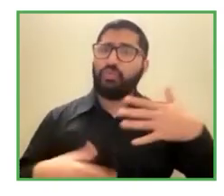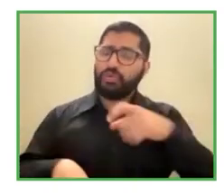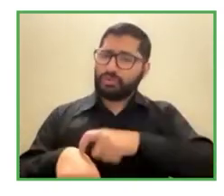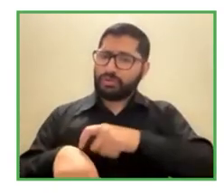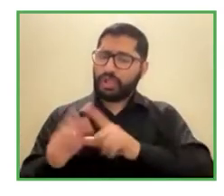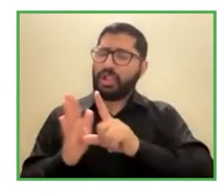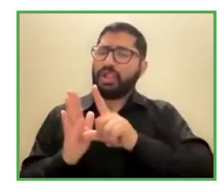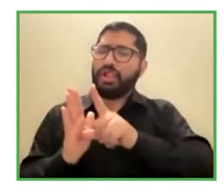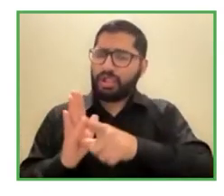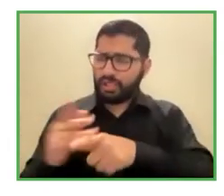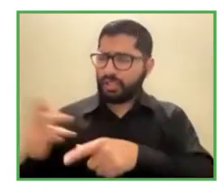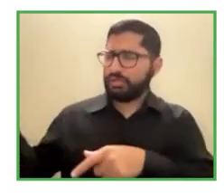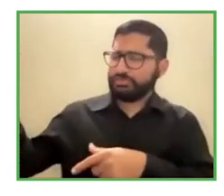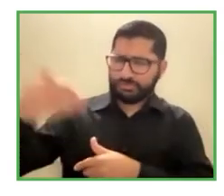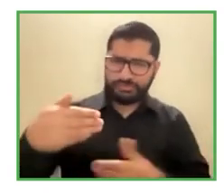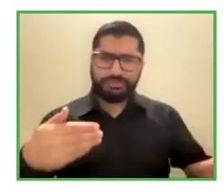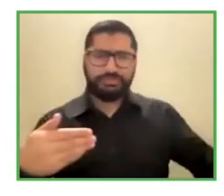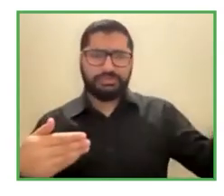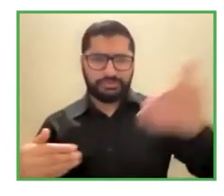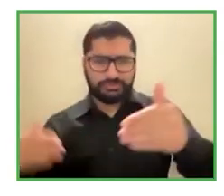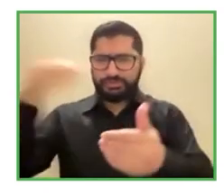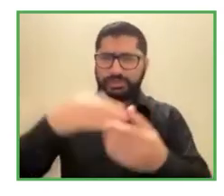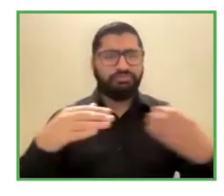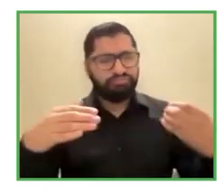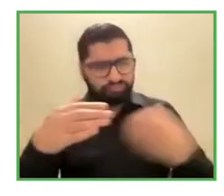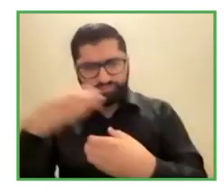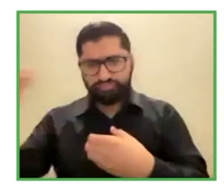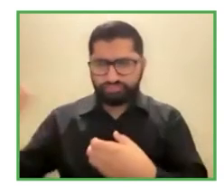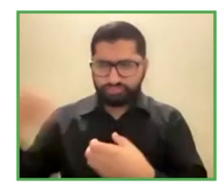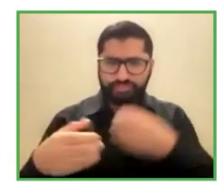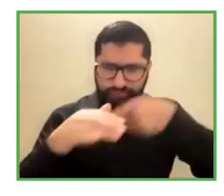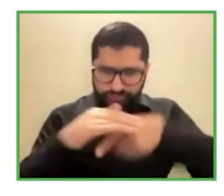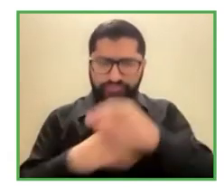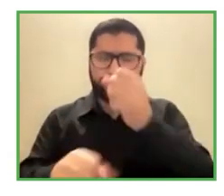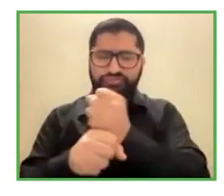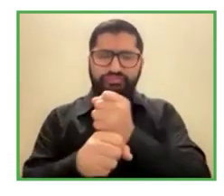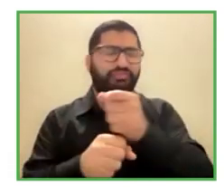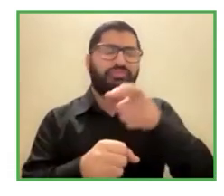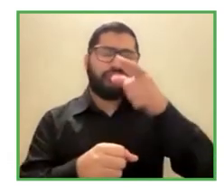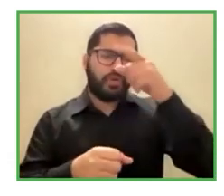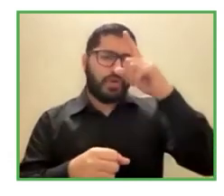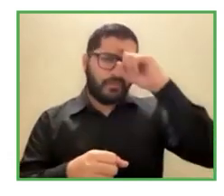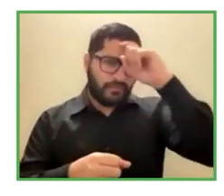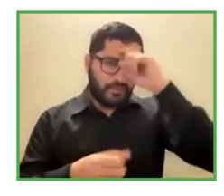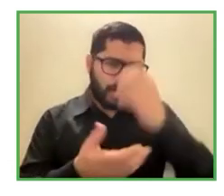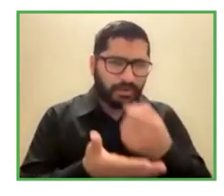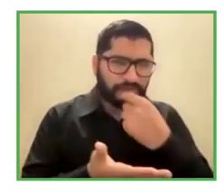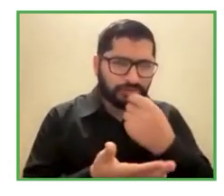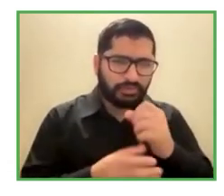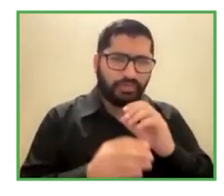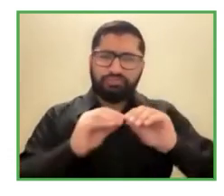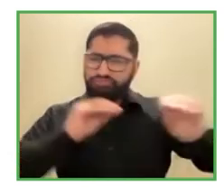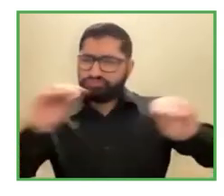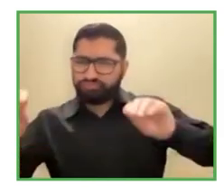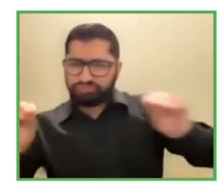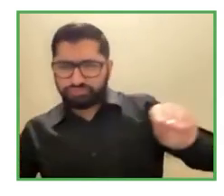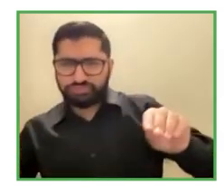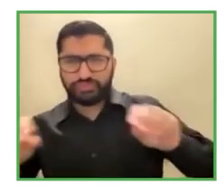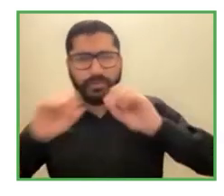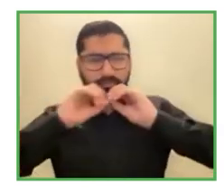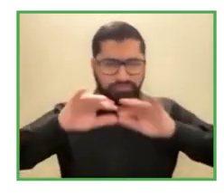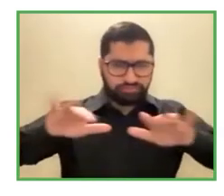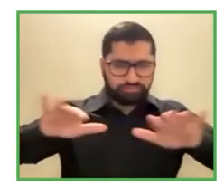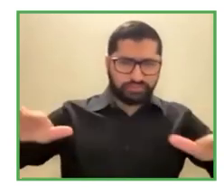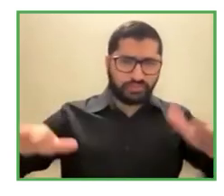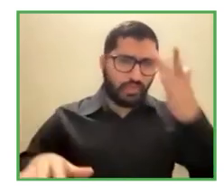situación se estuvo de boca en boca porque teníamos una persona trabajando